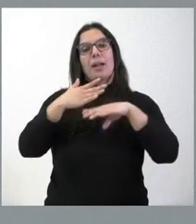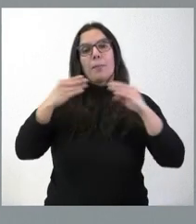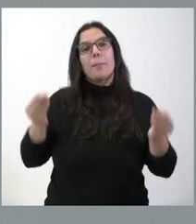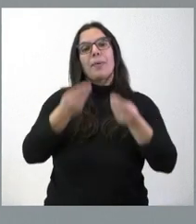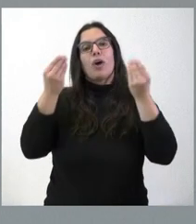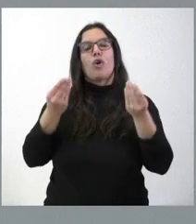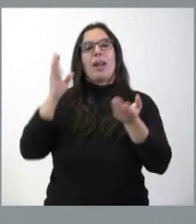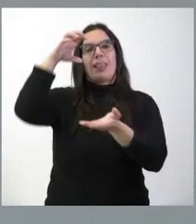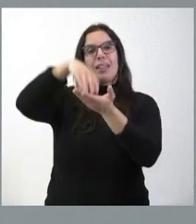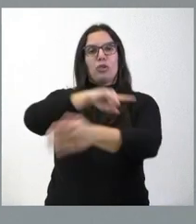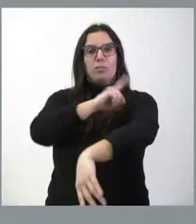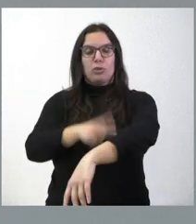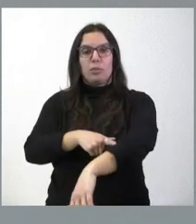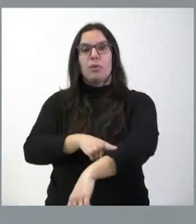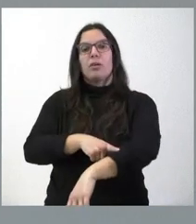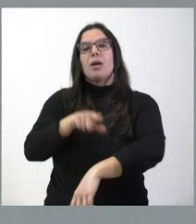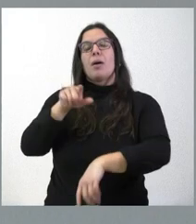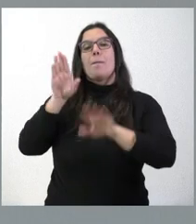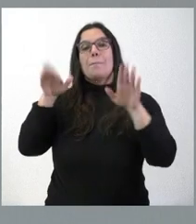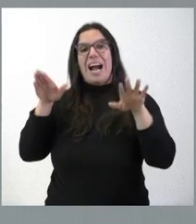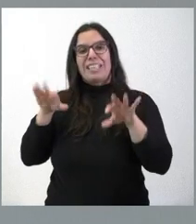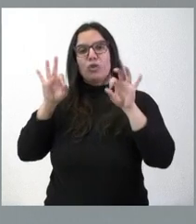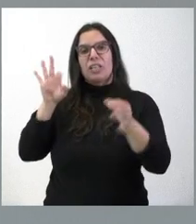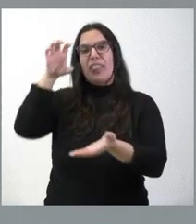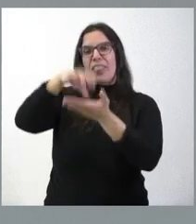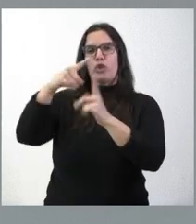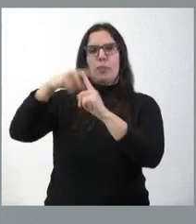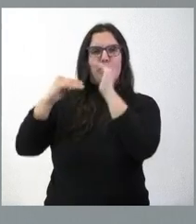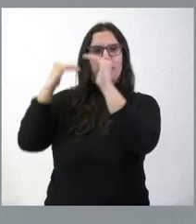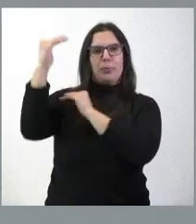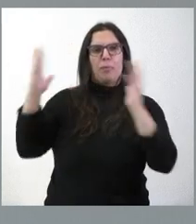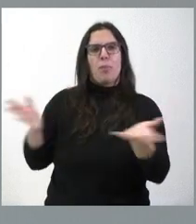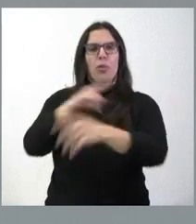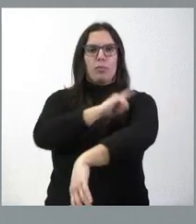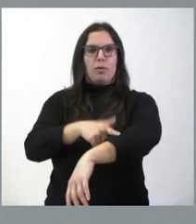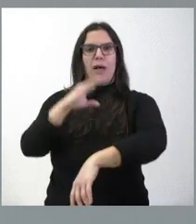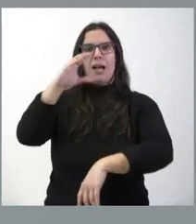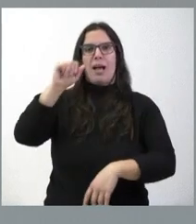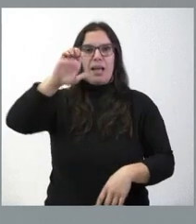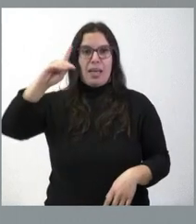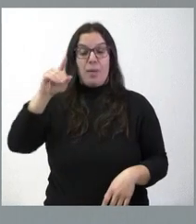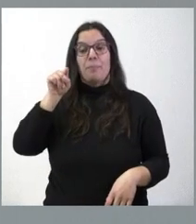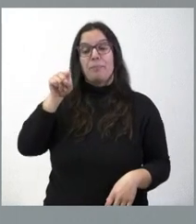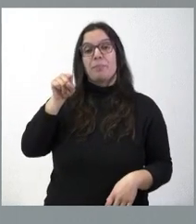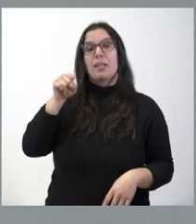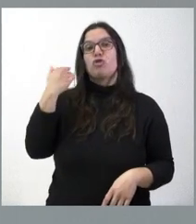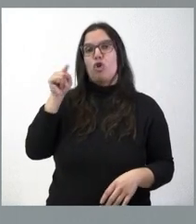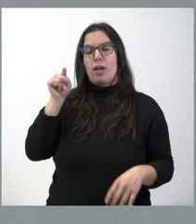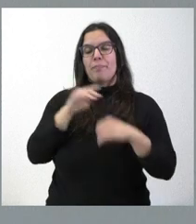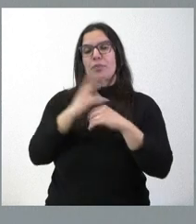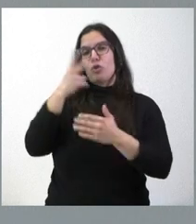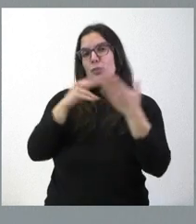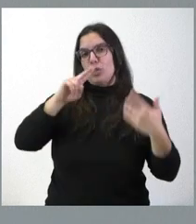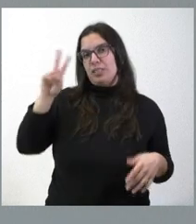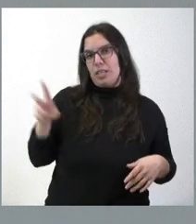deportivas de los pajaritos en el Centro de Alto Rendimiento y Promoción Deportiva, CAEP. Como les digo, en Soria, dos millones de euros